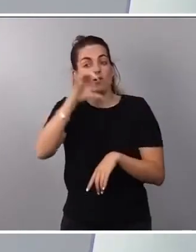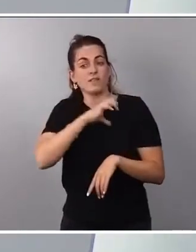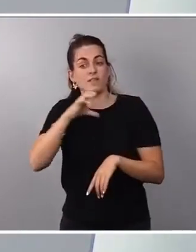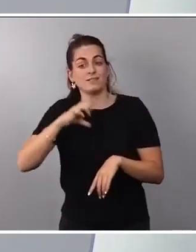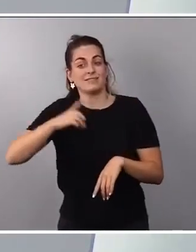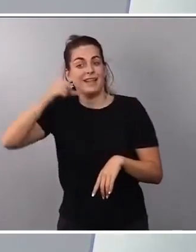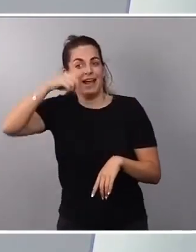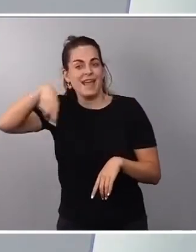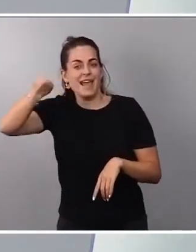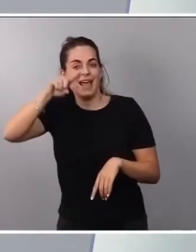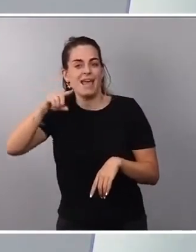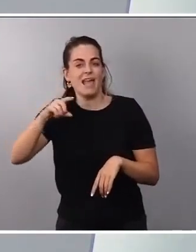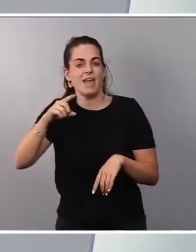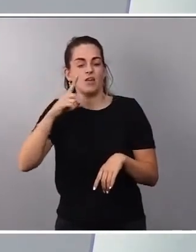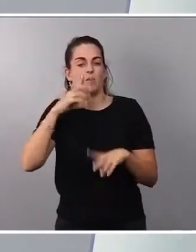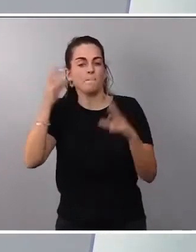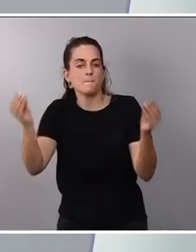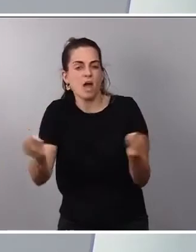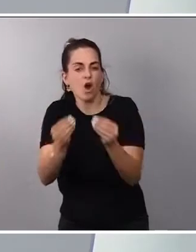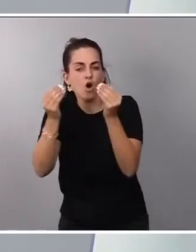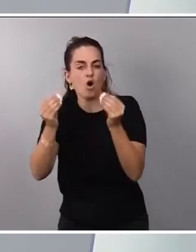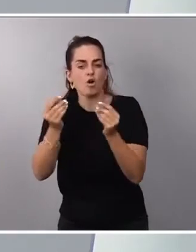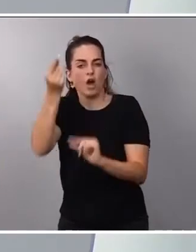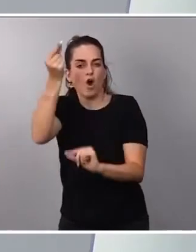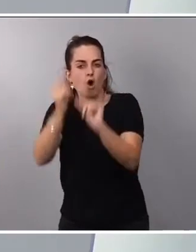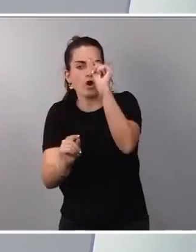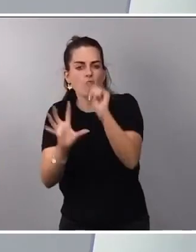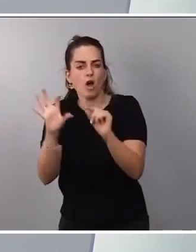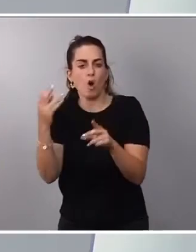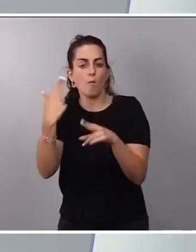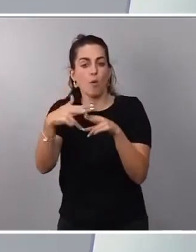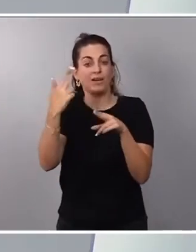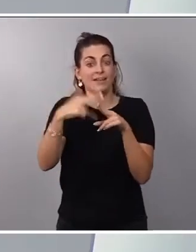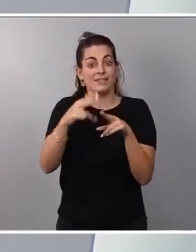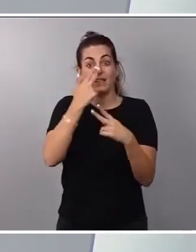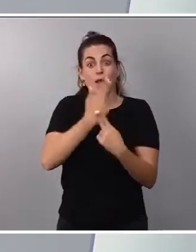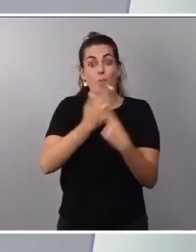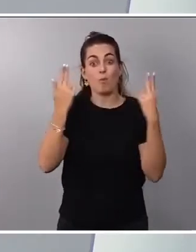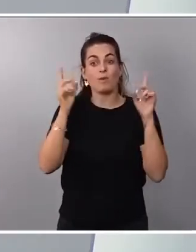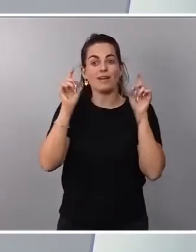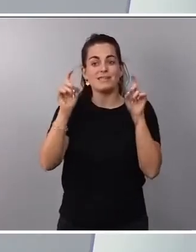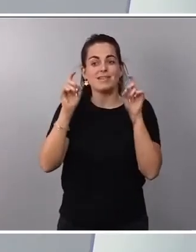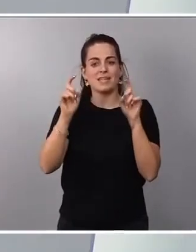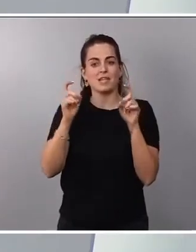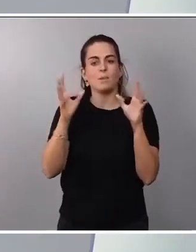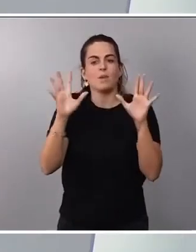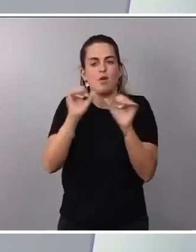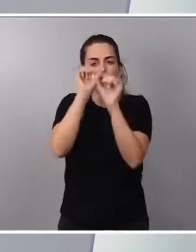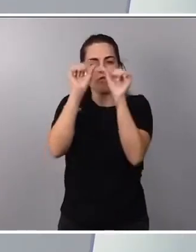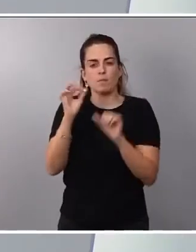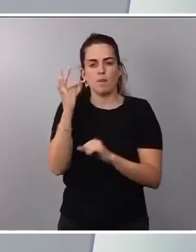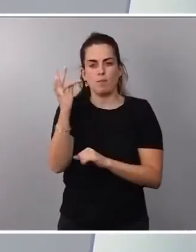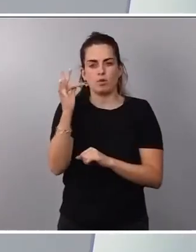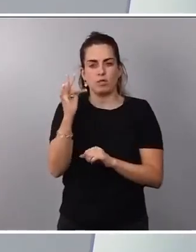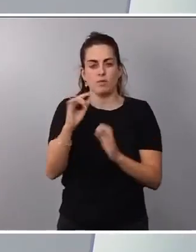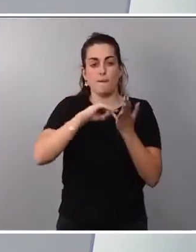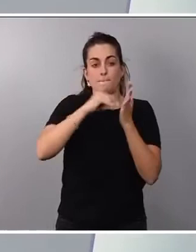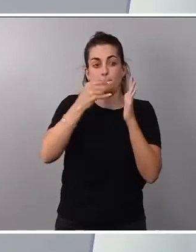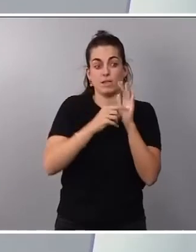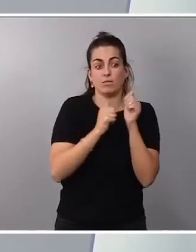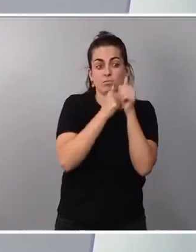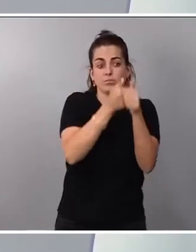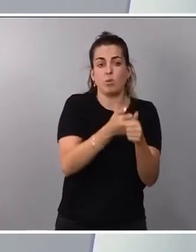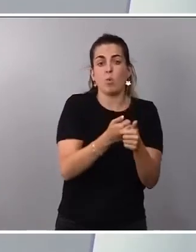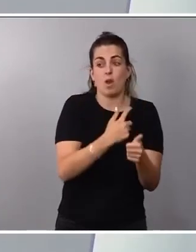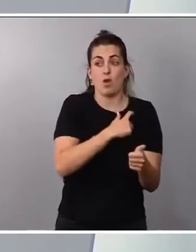rectifiquen o señalemos políticas públicas que sean positivas. El método que seguimos es el de la propia Comisión Europea, en